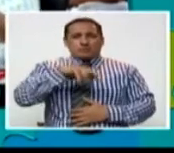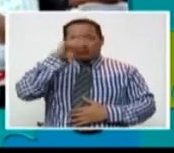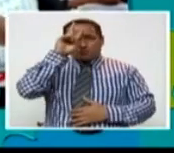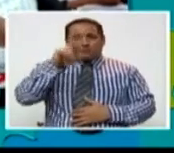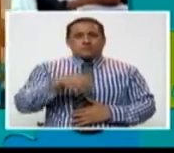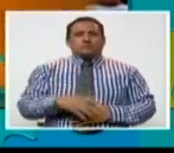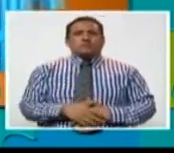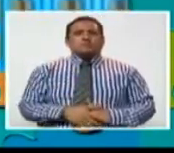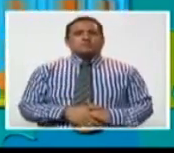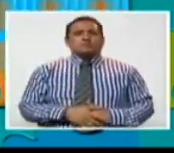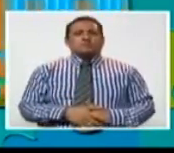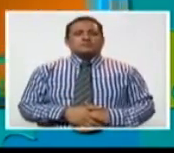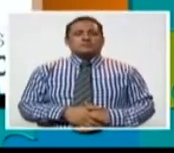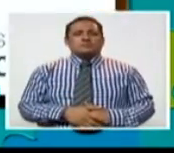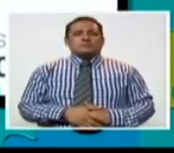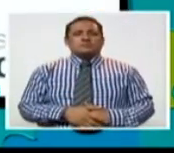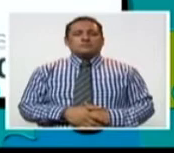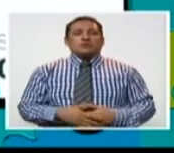nacional.